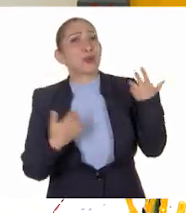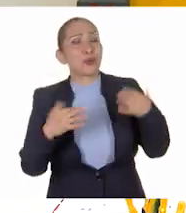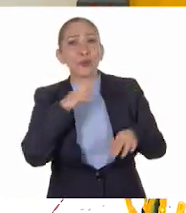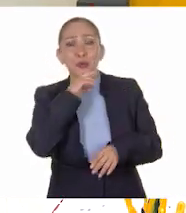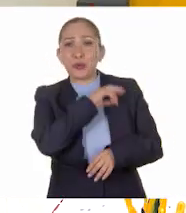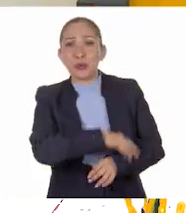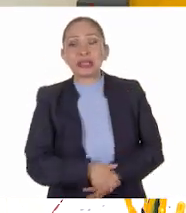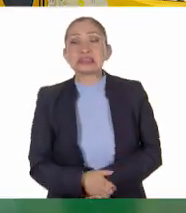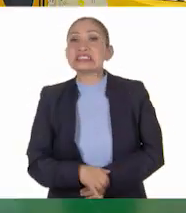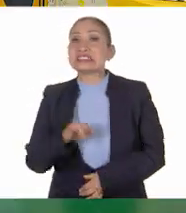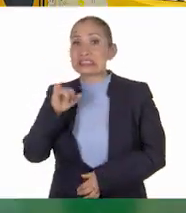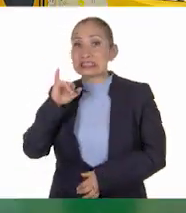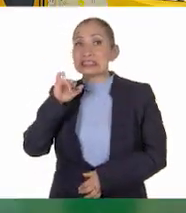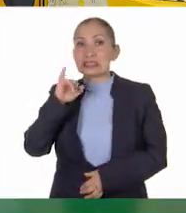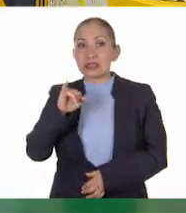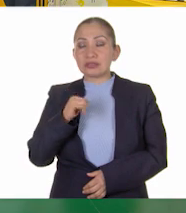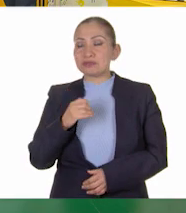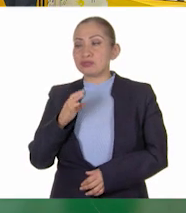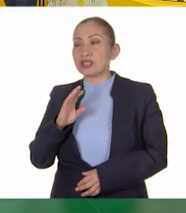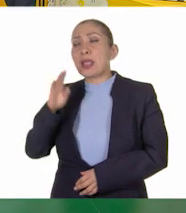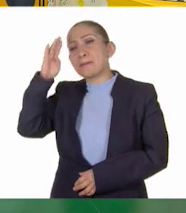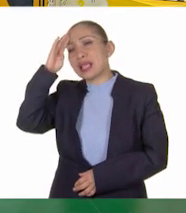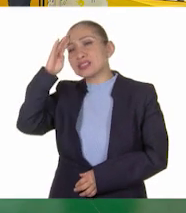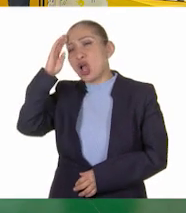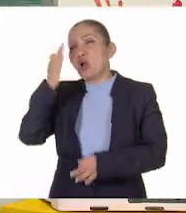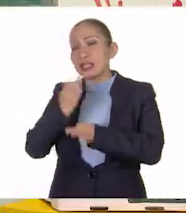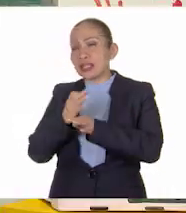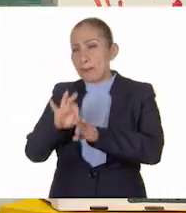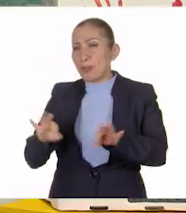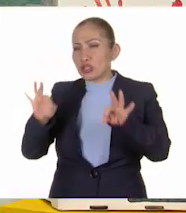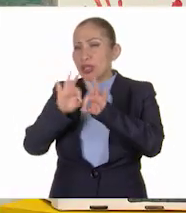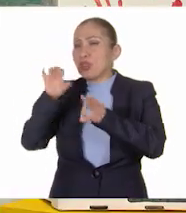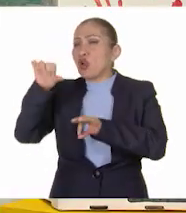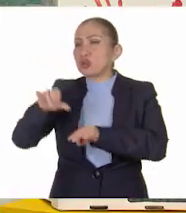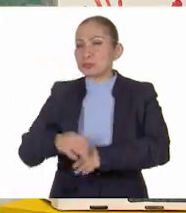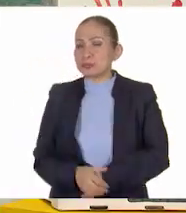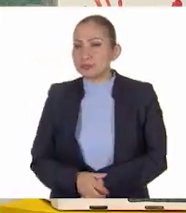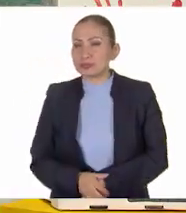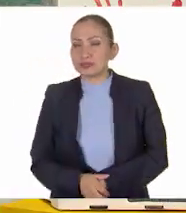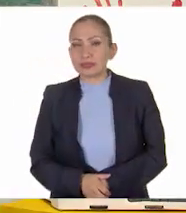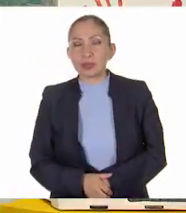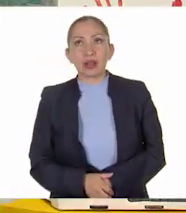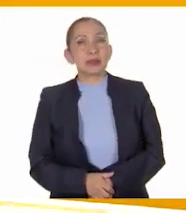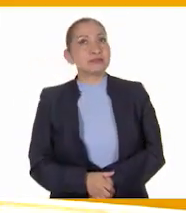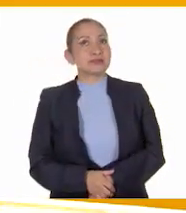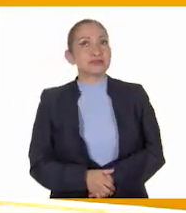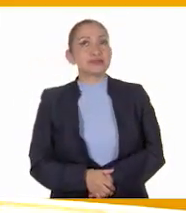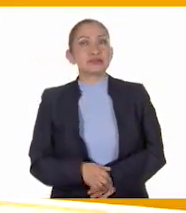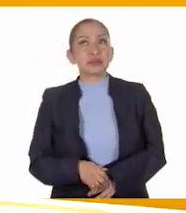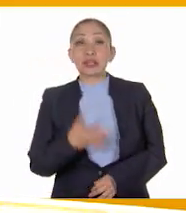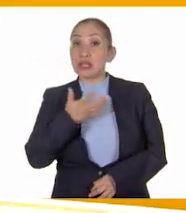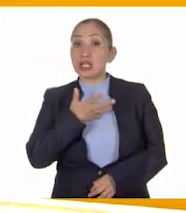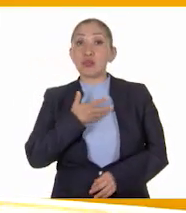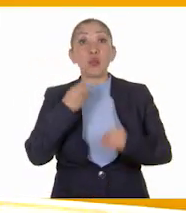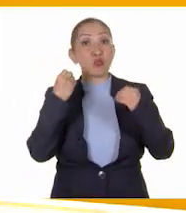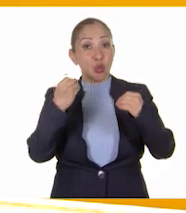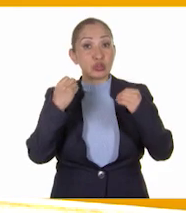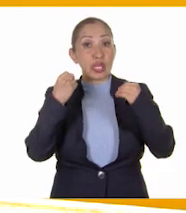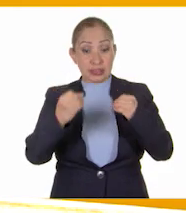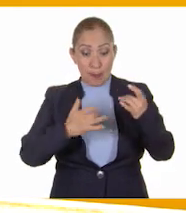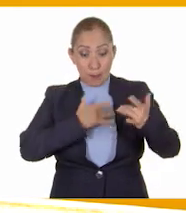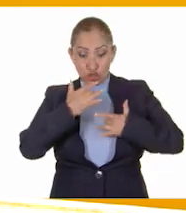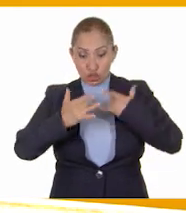Ya se acabó. Sí. ¿Qué les pareció lo más importante del día de hoy? Pues tenemos muchas, muchas